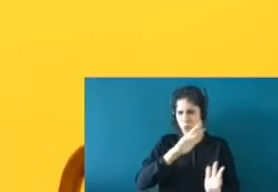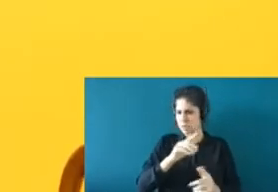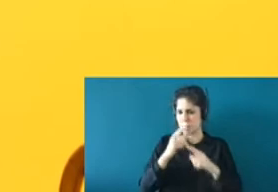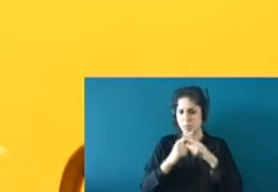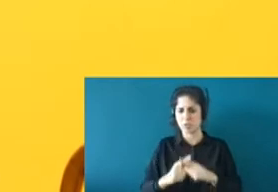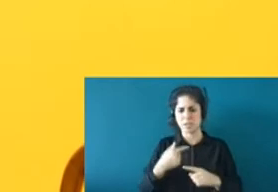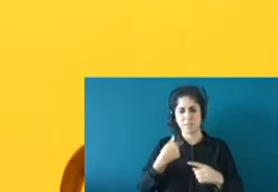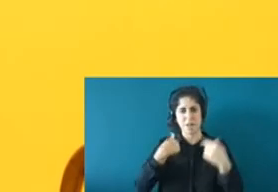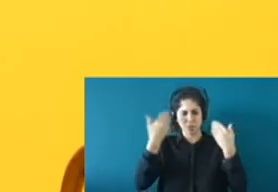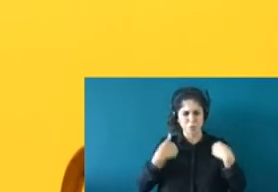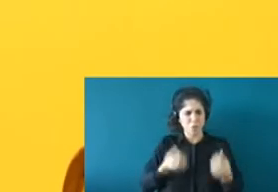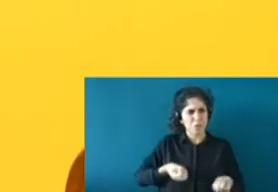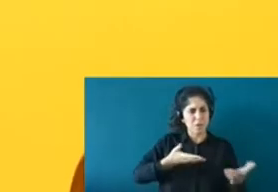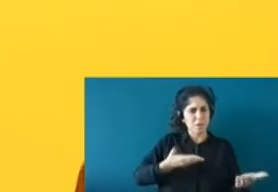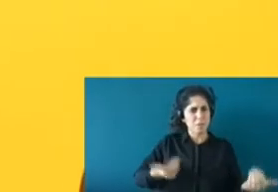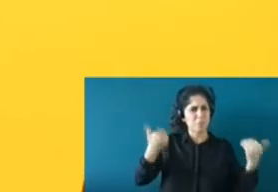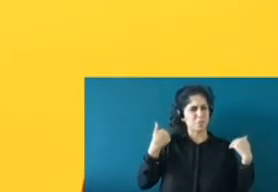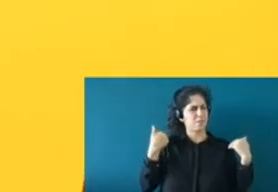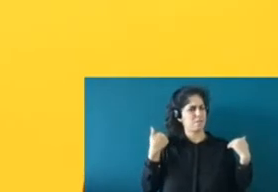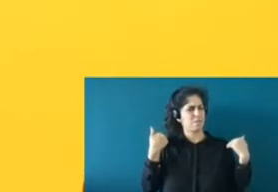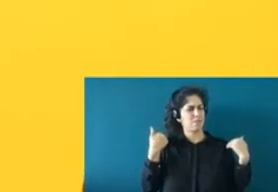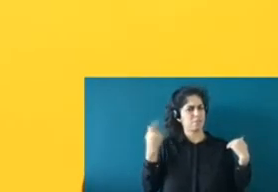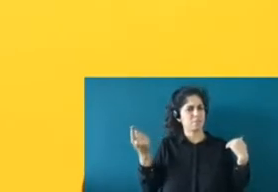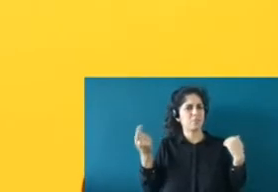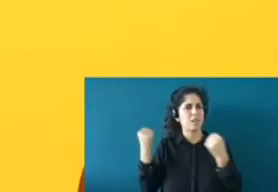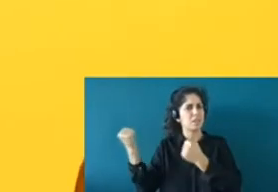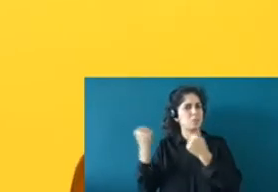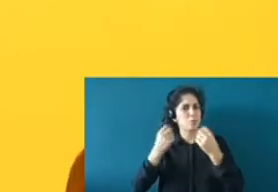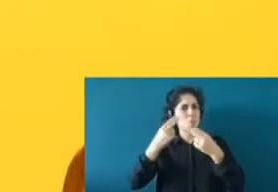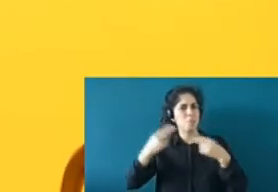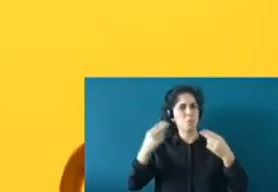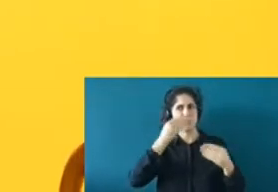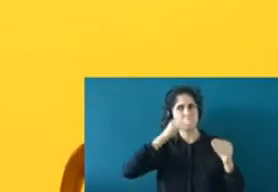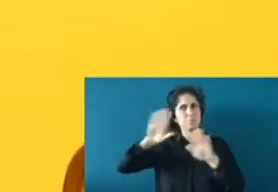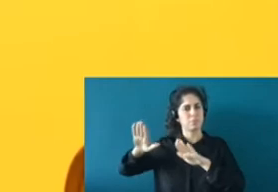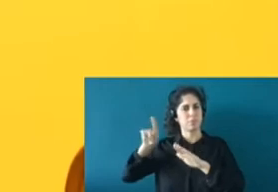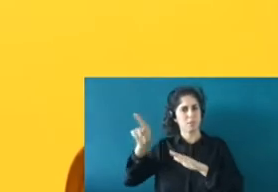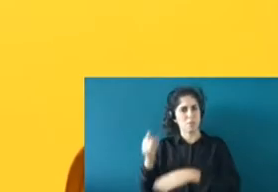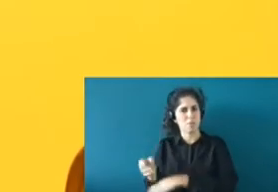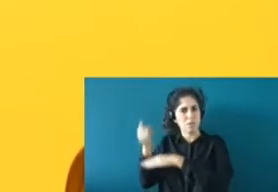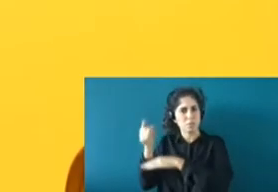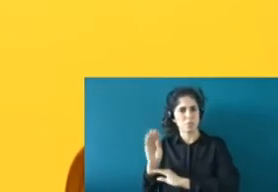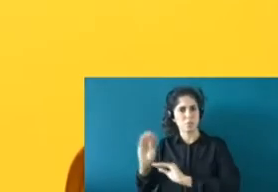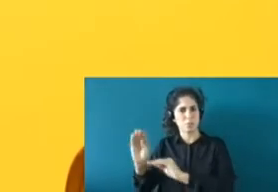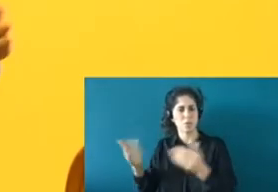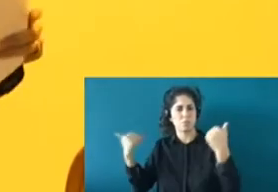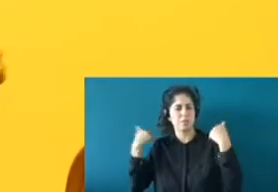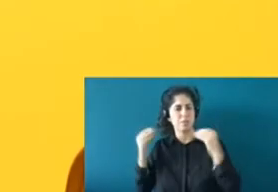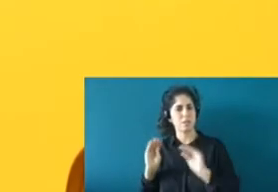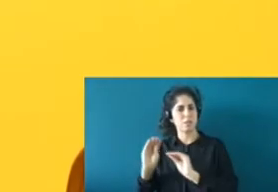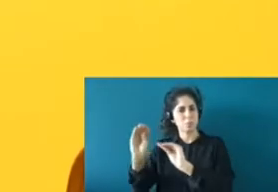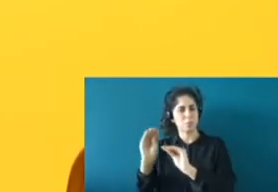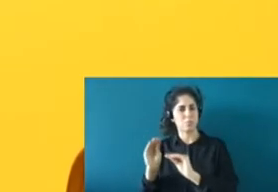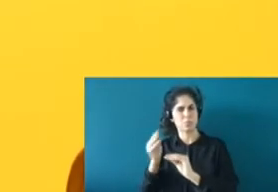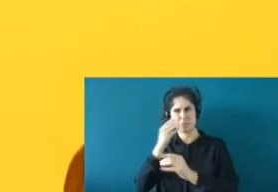públicas no hacen algo que es su obligación? ¿Por qué tengo que estar yo yendo a